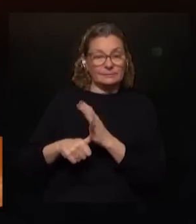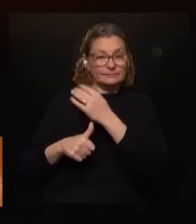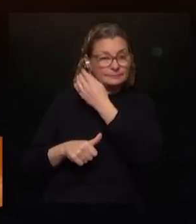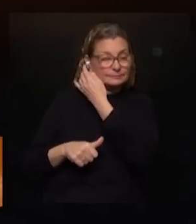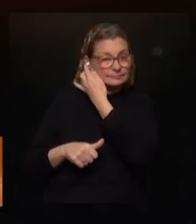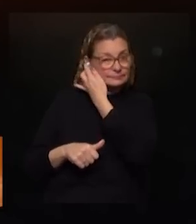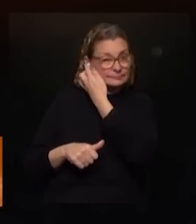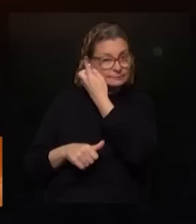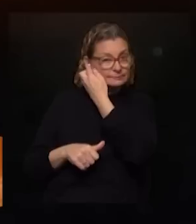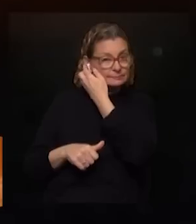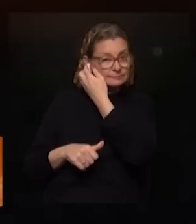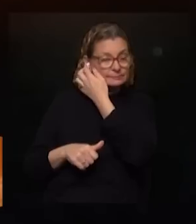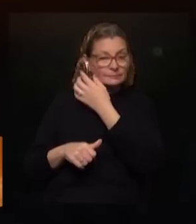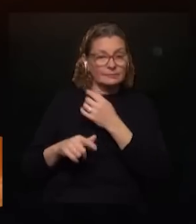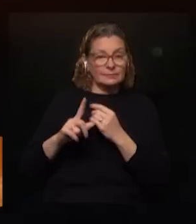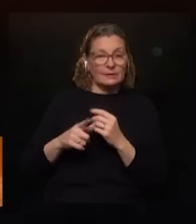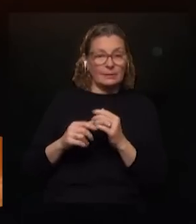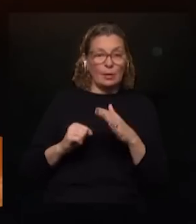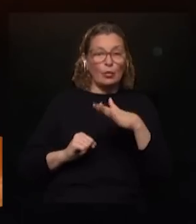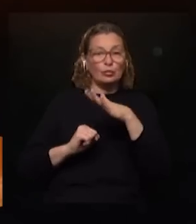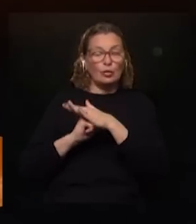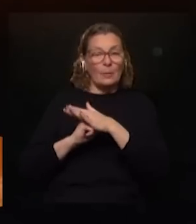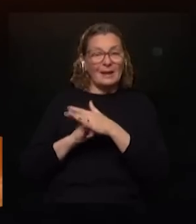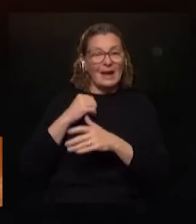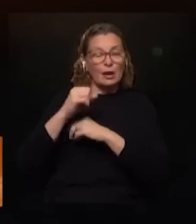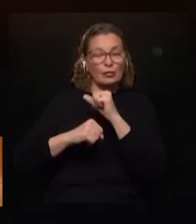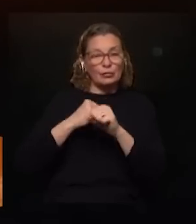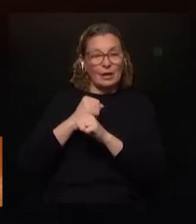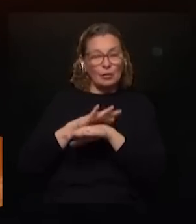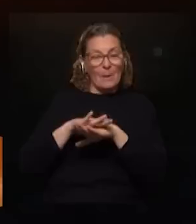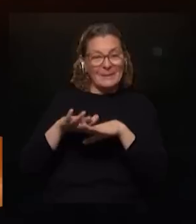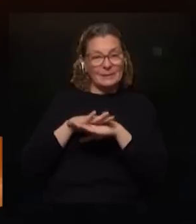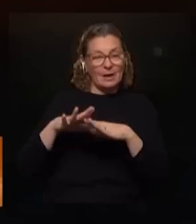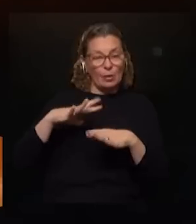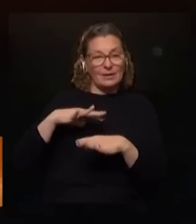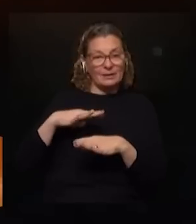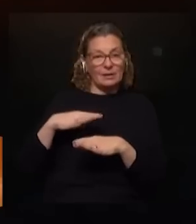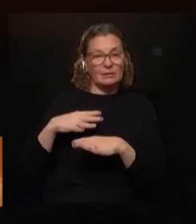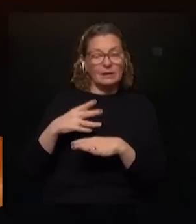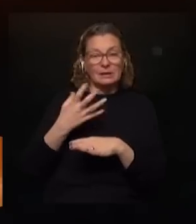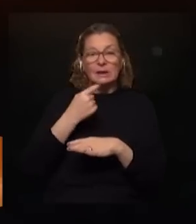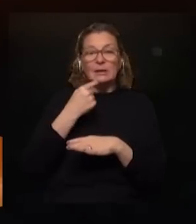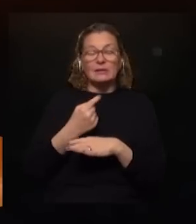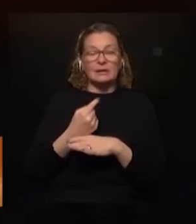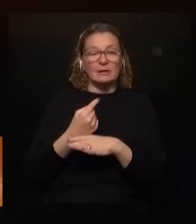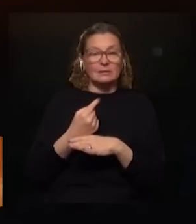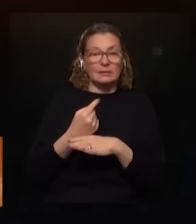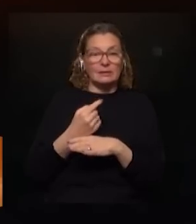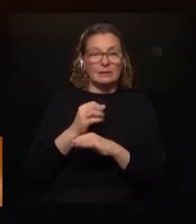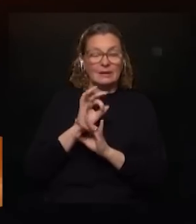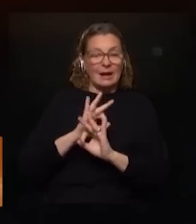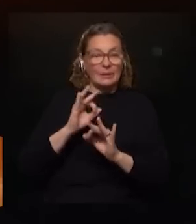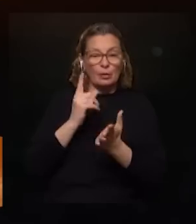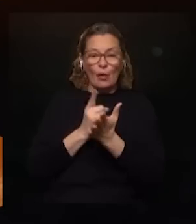el establecimiento de un tope a las edades mínimas jubilatorias en otras palabras nadie lo puede